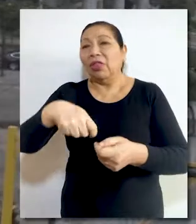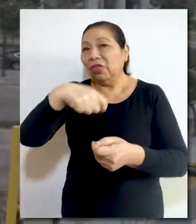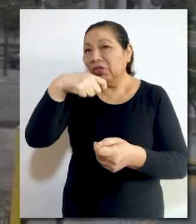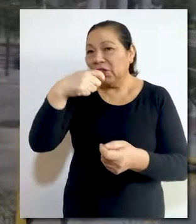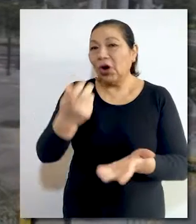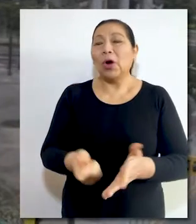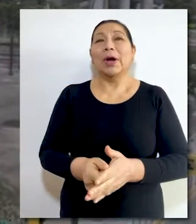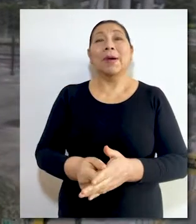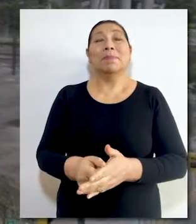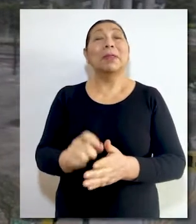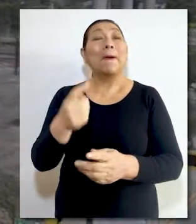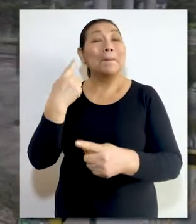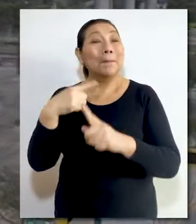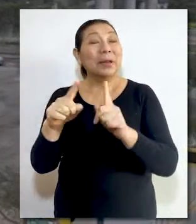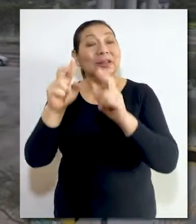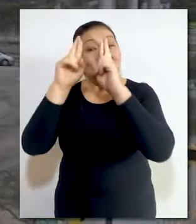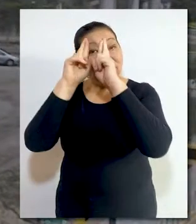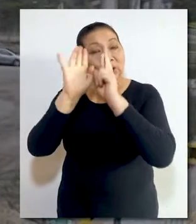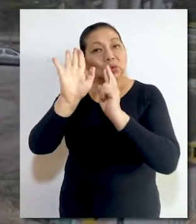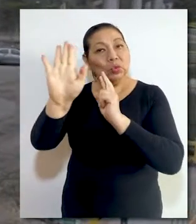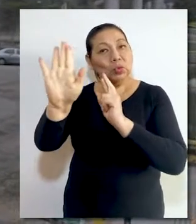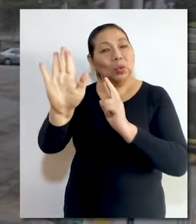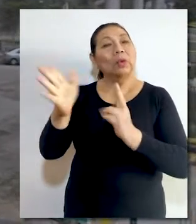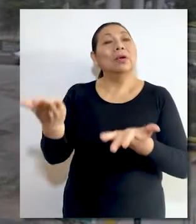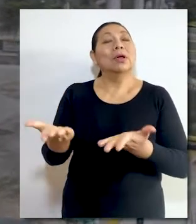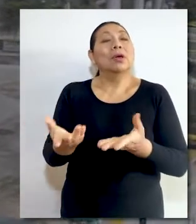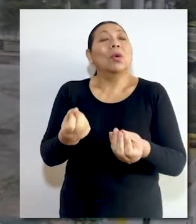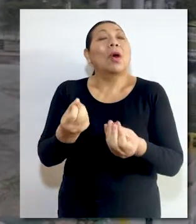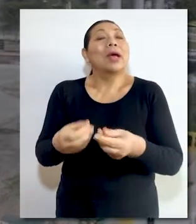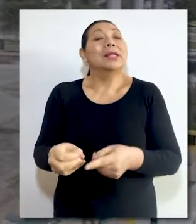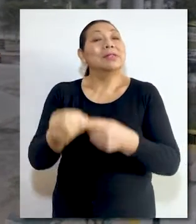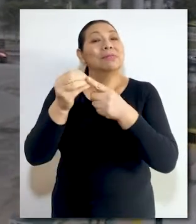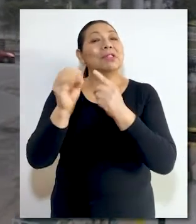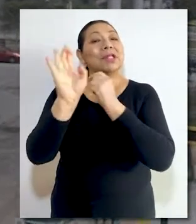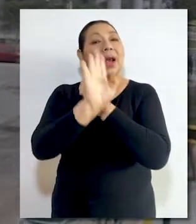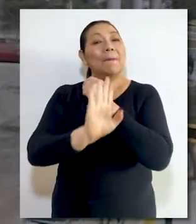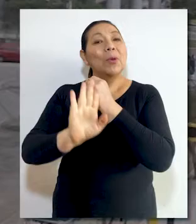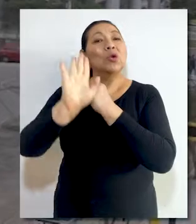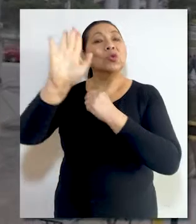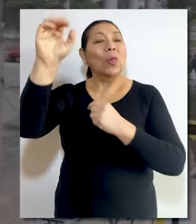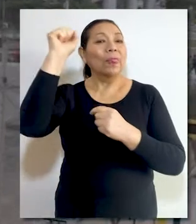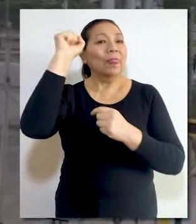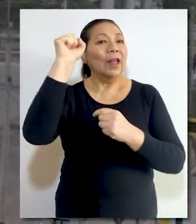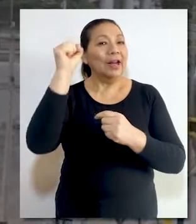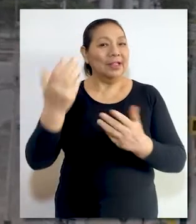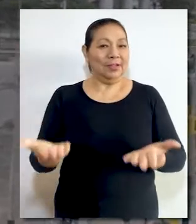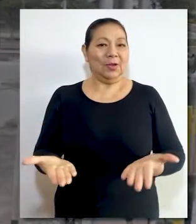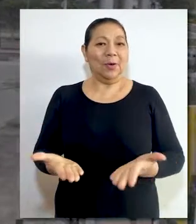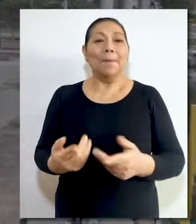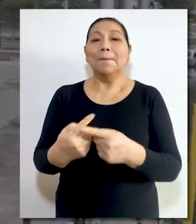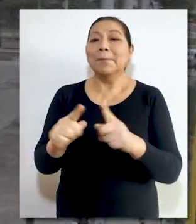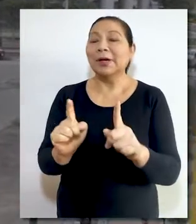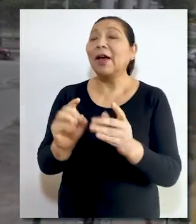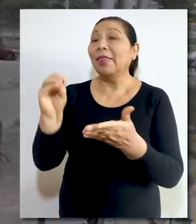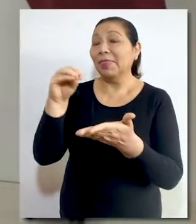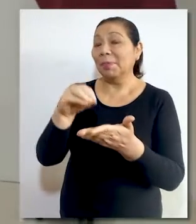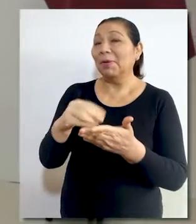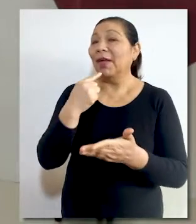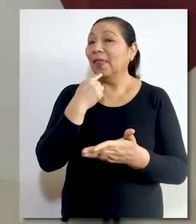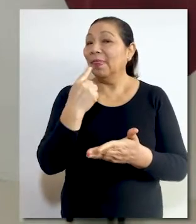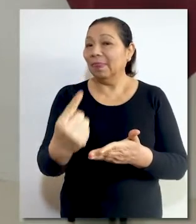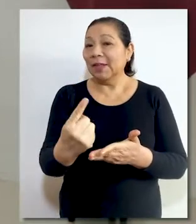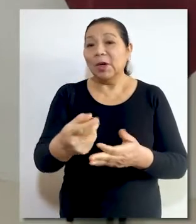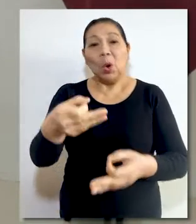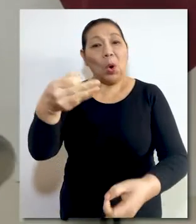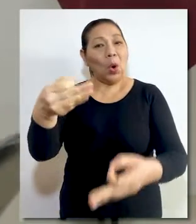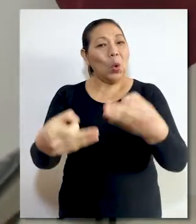drogas, el mismo que debe respetar el debido proceso y una especial protección a su derecho de defensa. Además, precisa